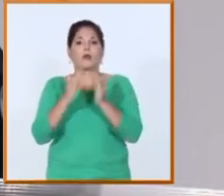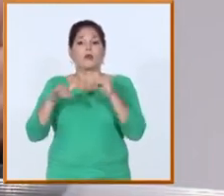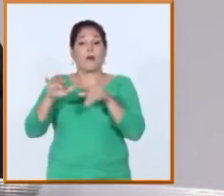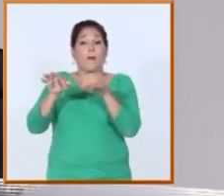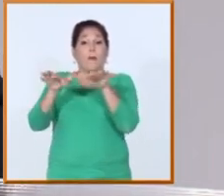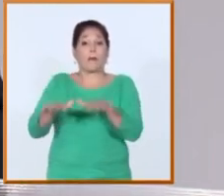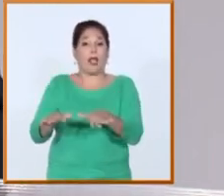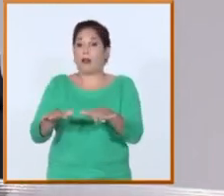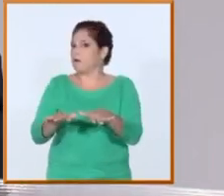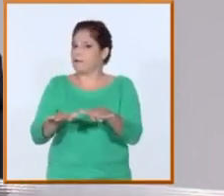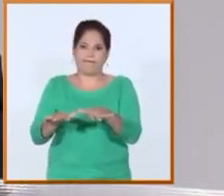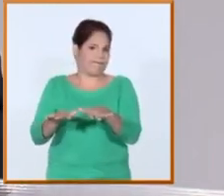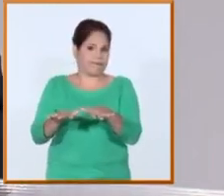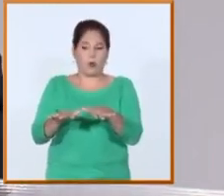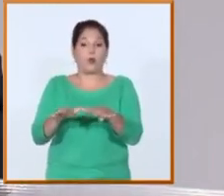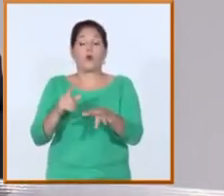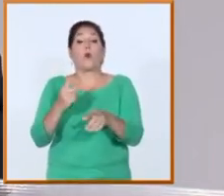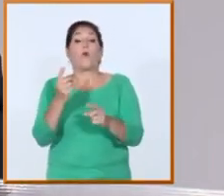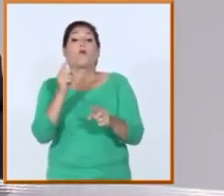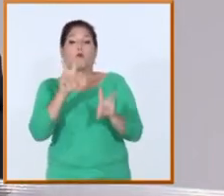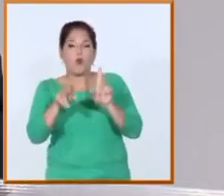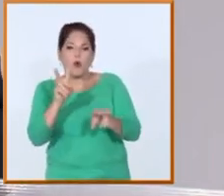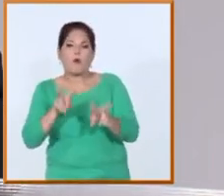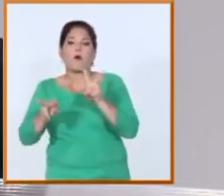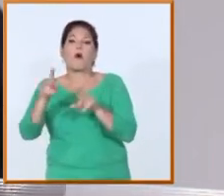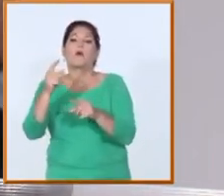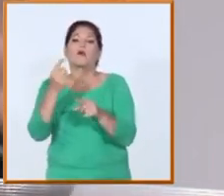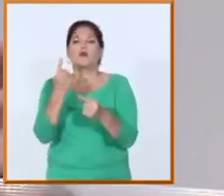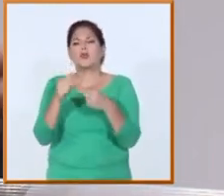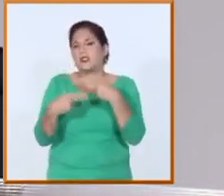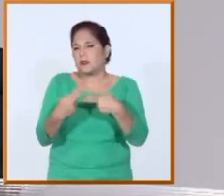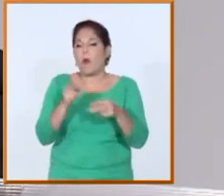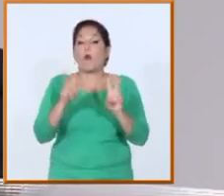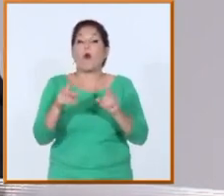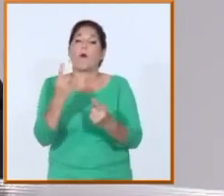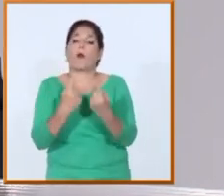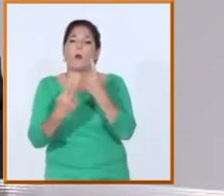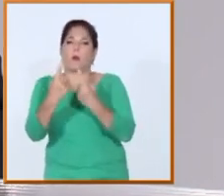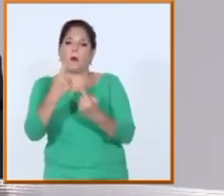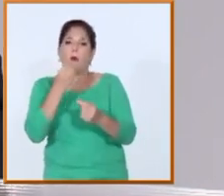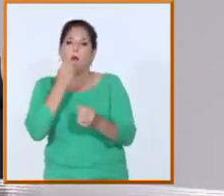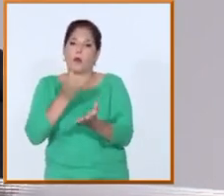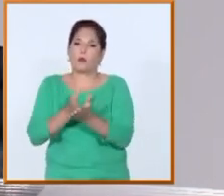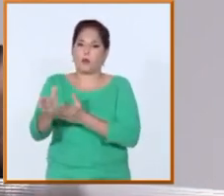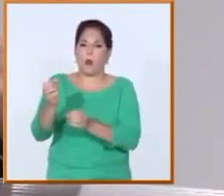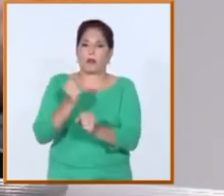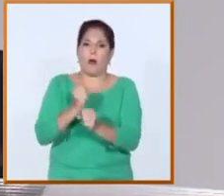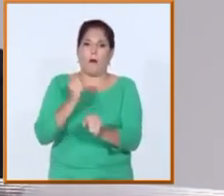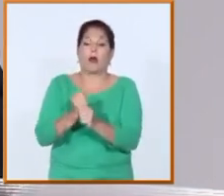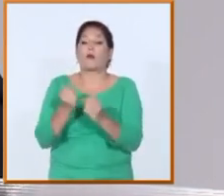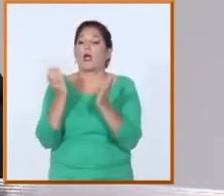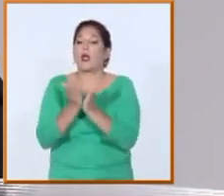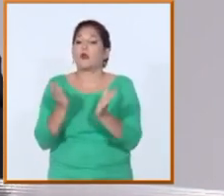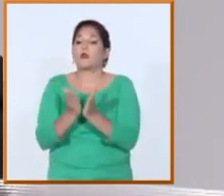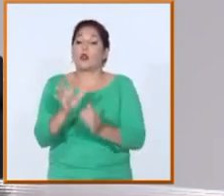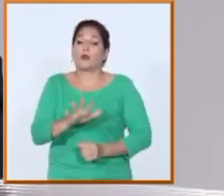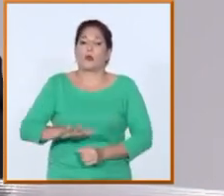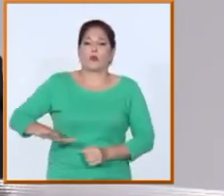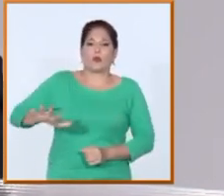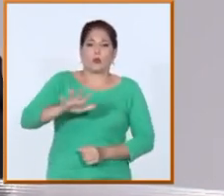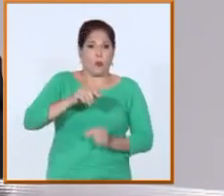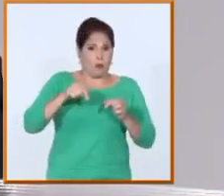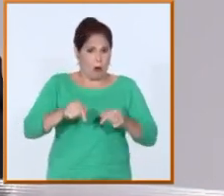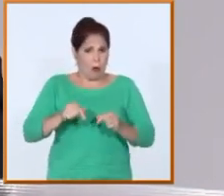y además jugando un papel creciente en todo el contexto socioeconómico del país y nos permite ahora regresar